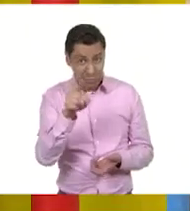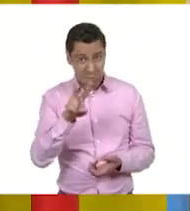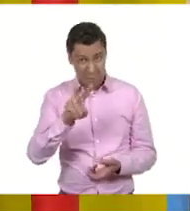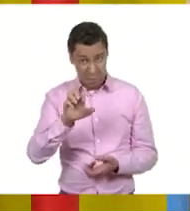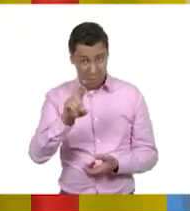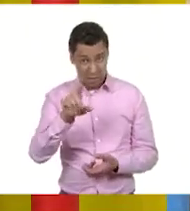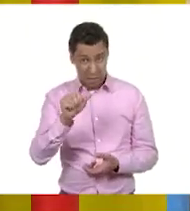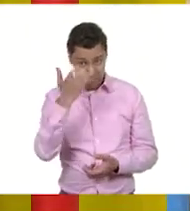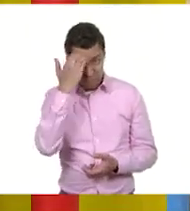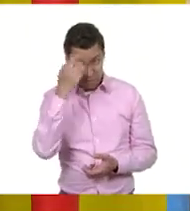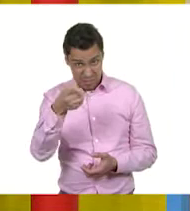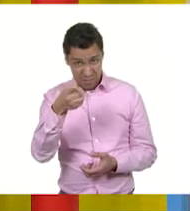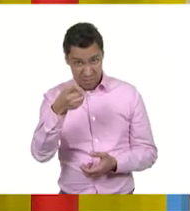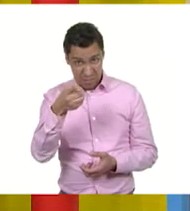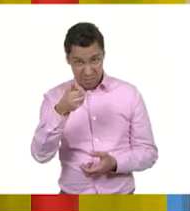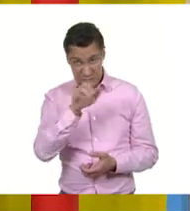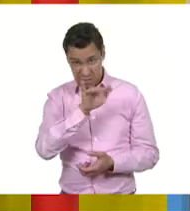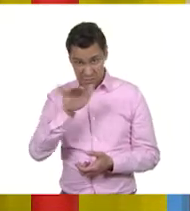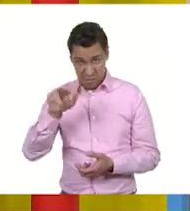La palabra veda.